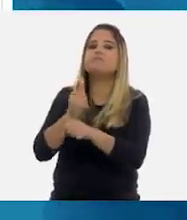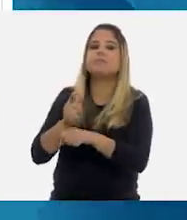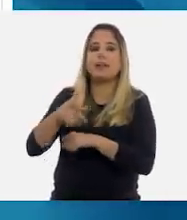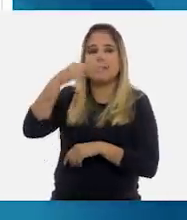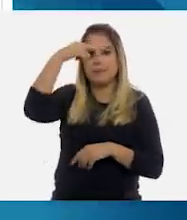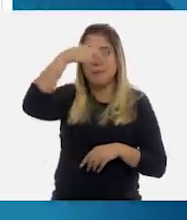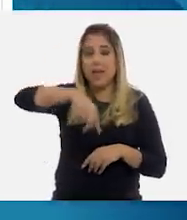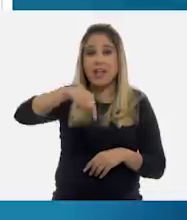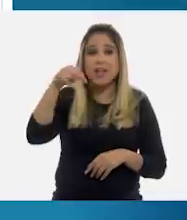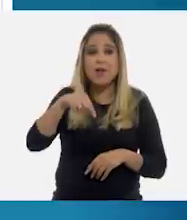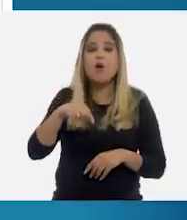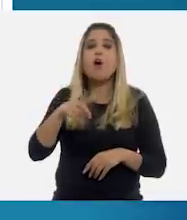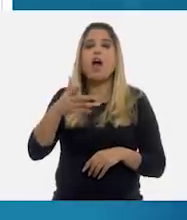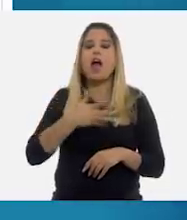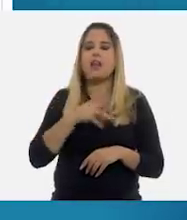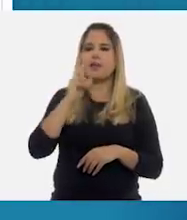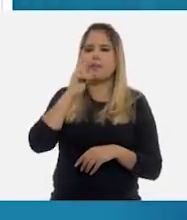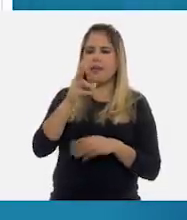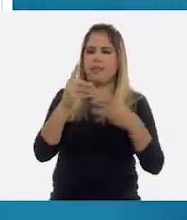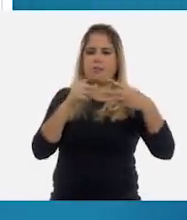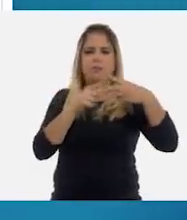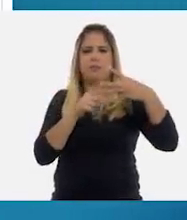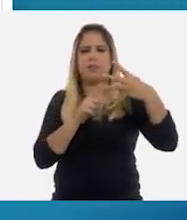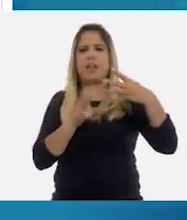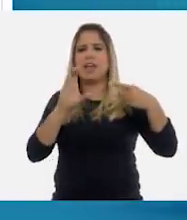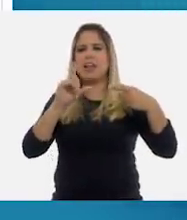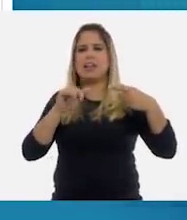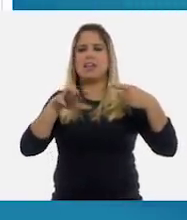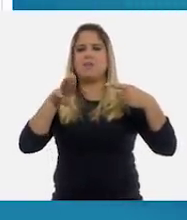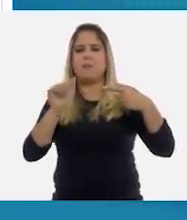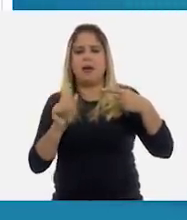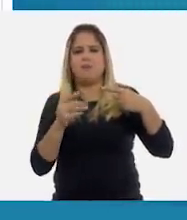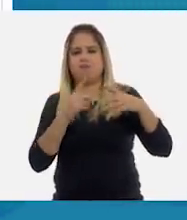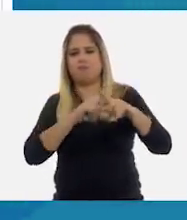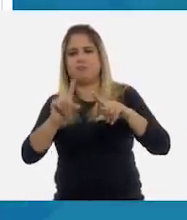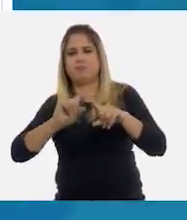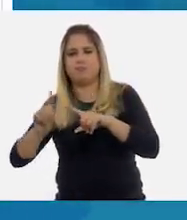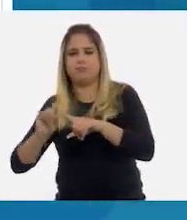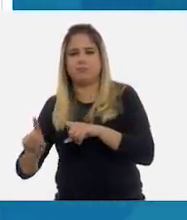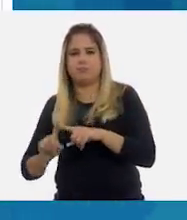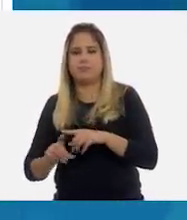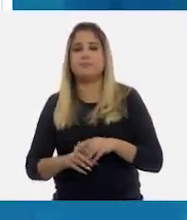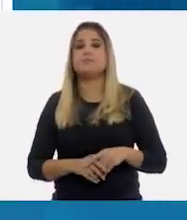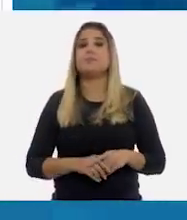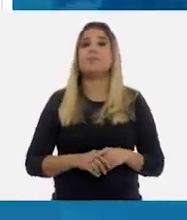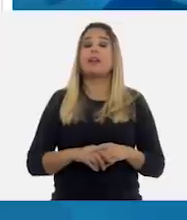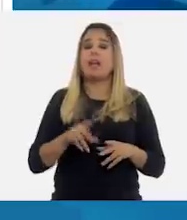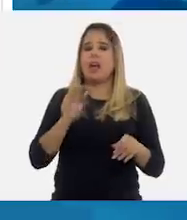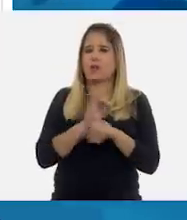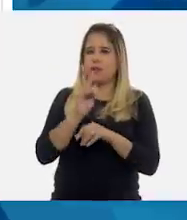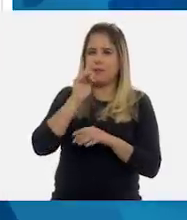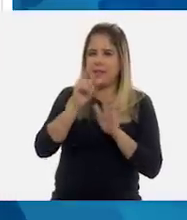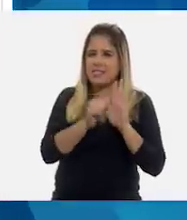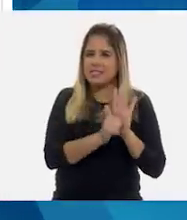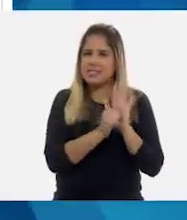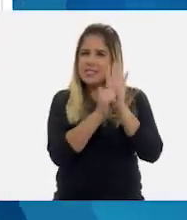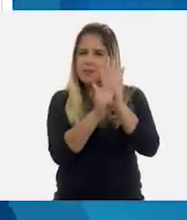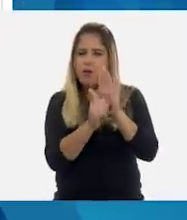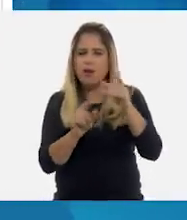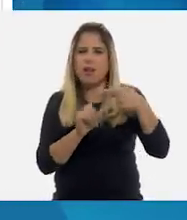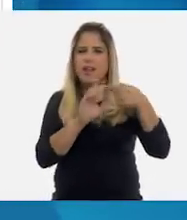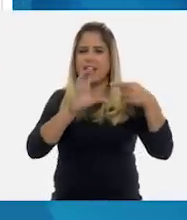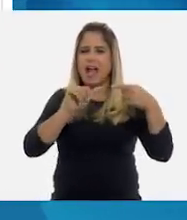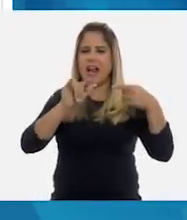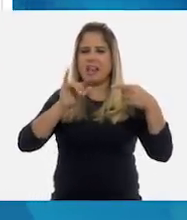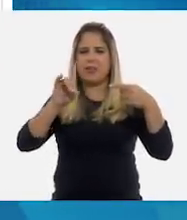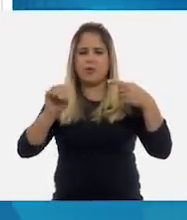en México predominan tres tipos de climas. De acuerdo con la simbología, tenemos cálidos,